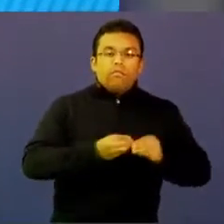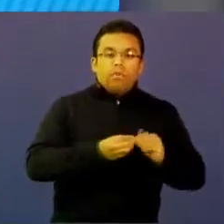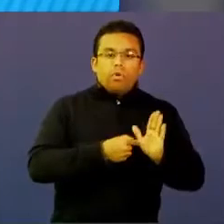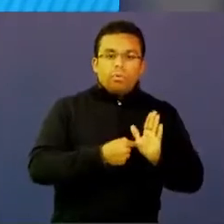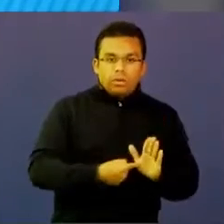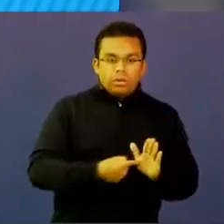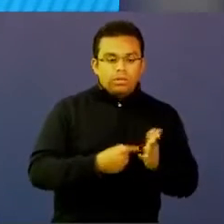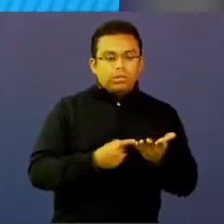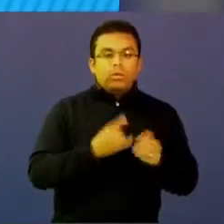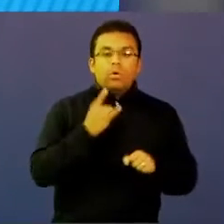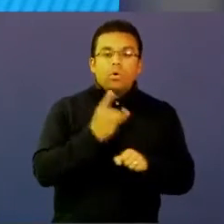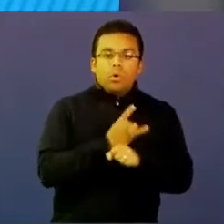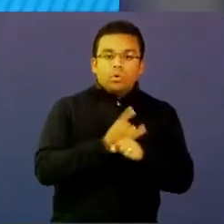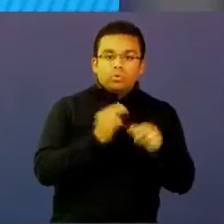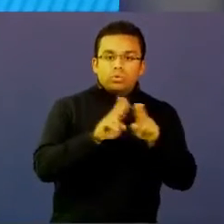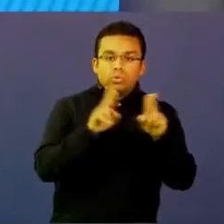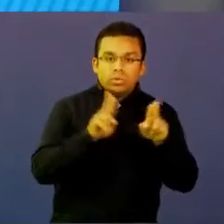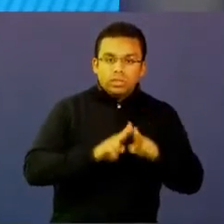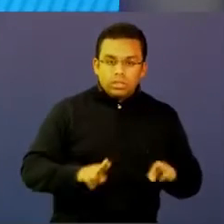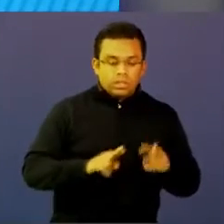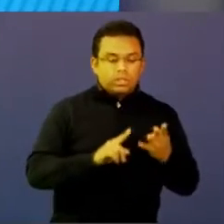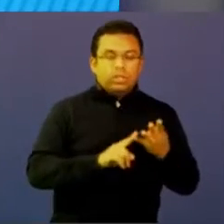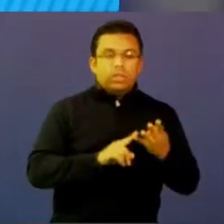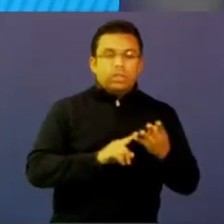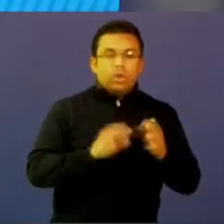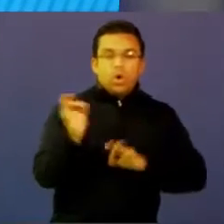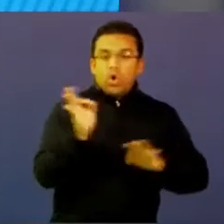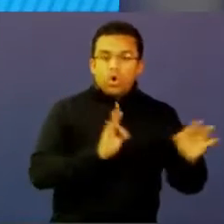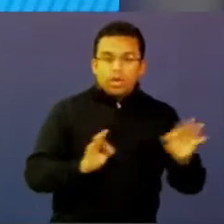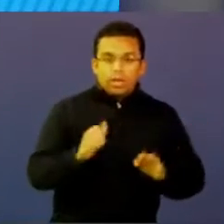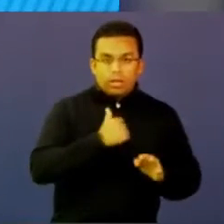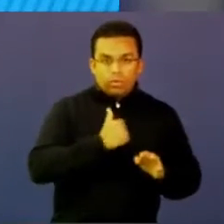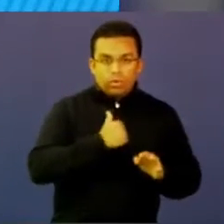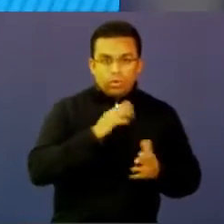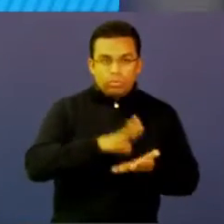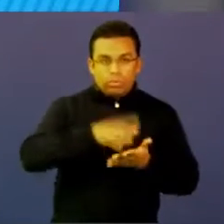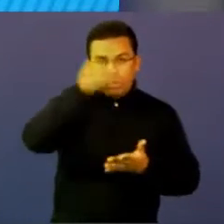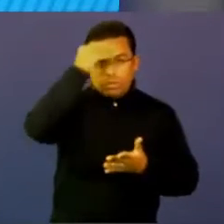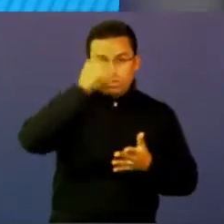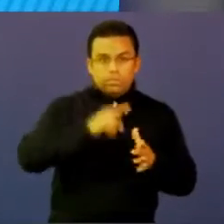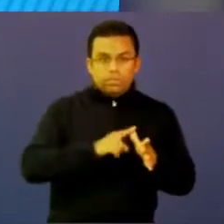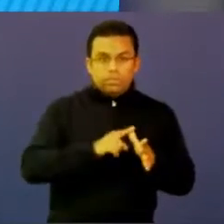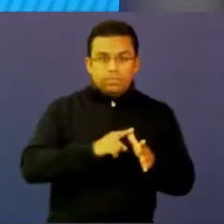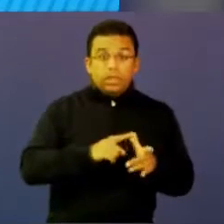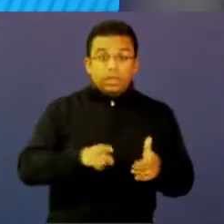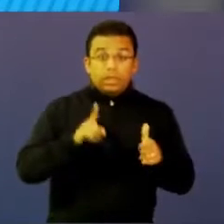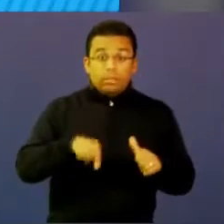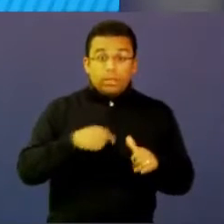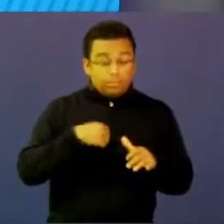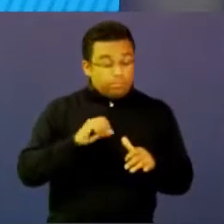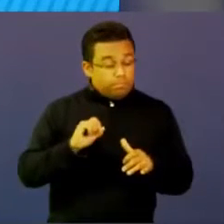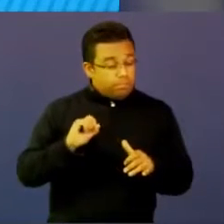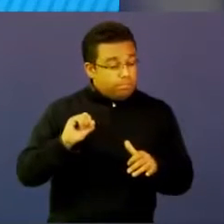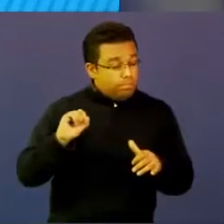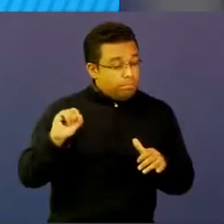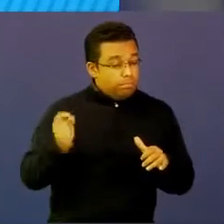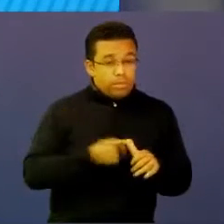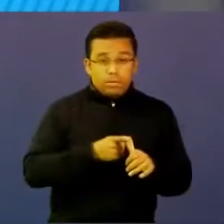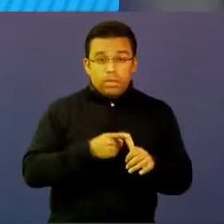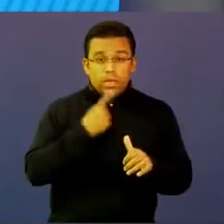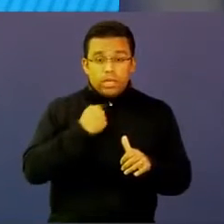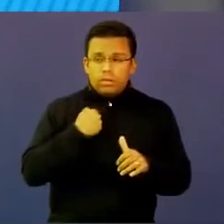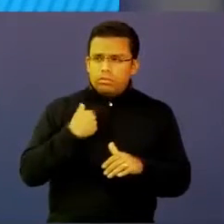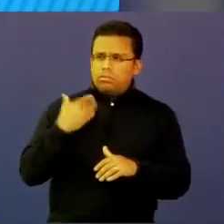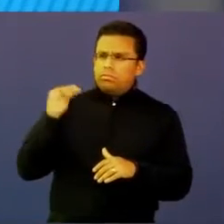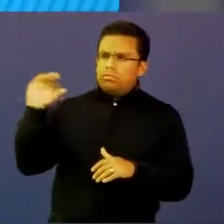organización de un tiempo de aprendizaje autónomo. Y a todo eso me llama la atención que el primer reclamo que nos hicieron cuando pusimos esas rutas en